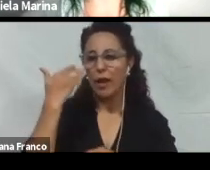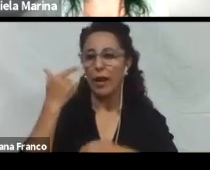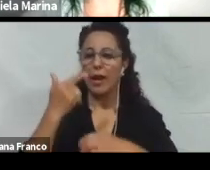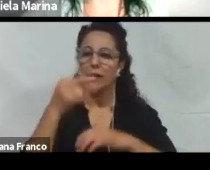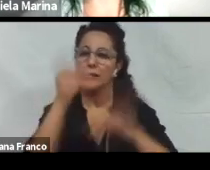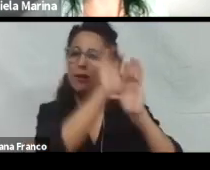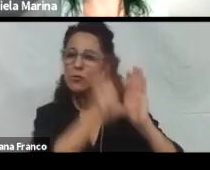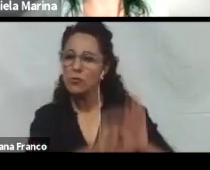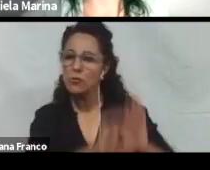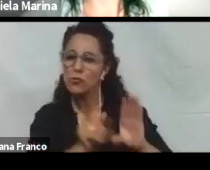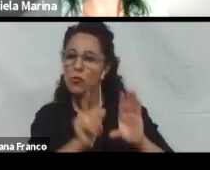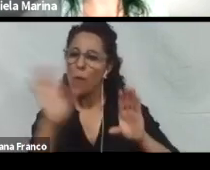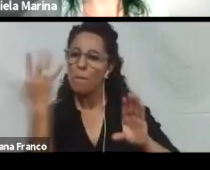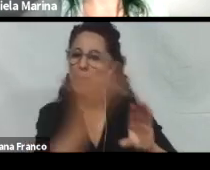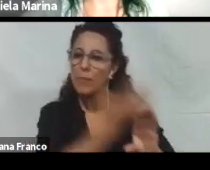deben ser accesibles.